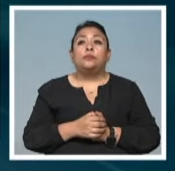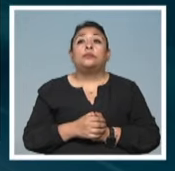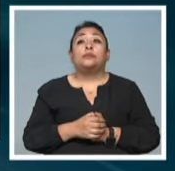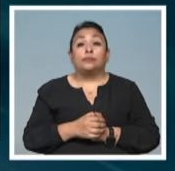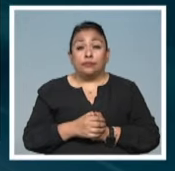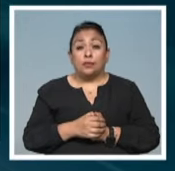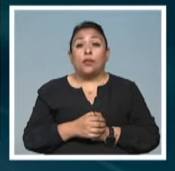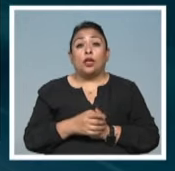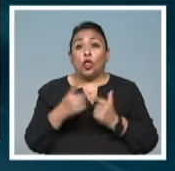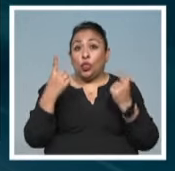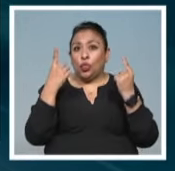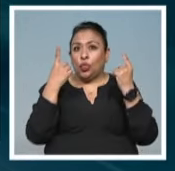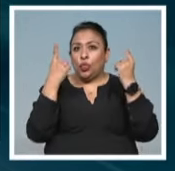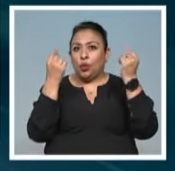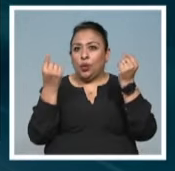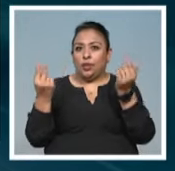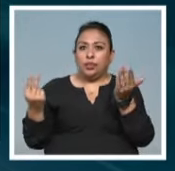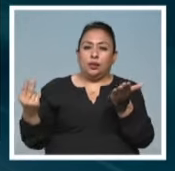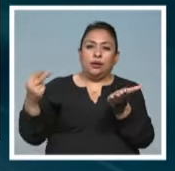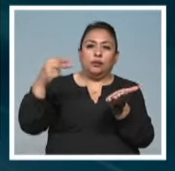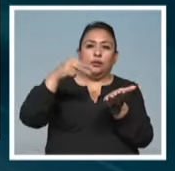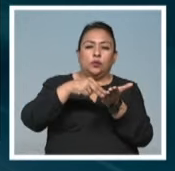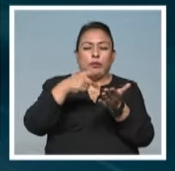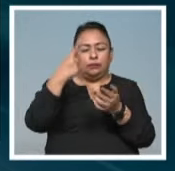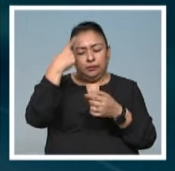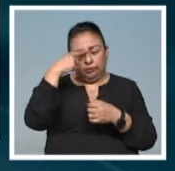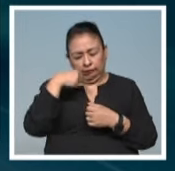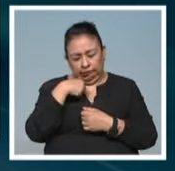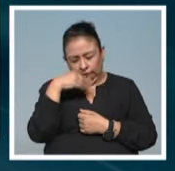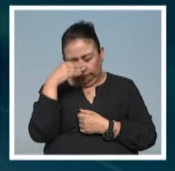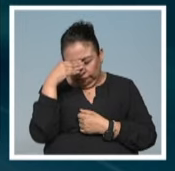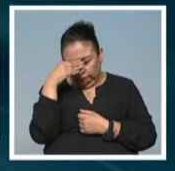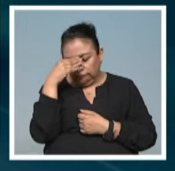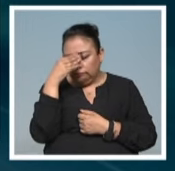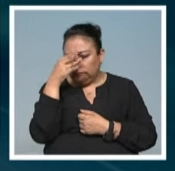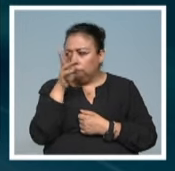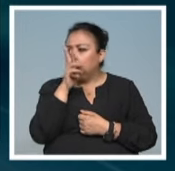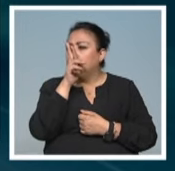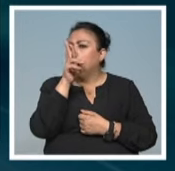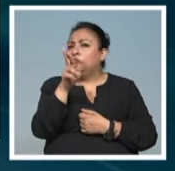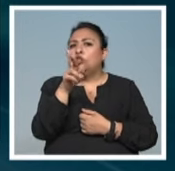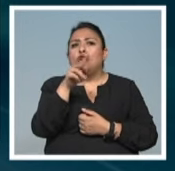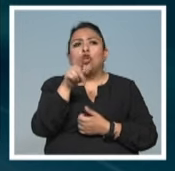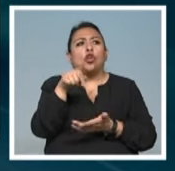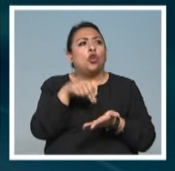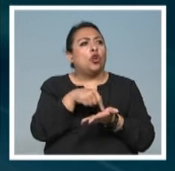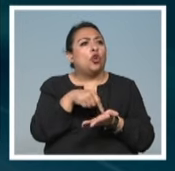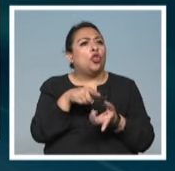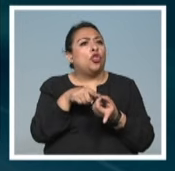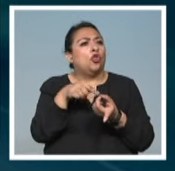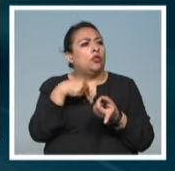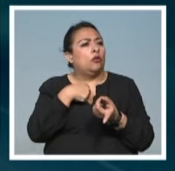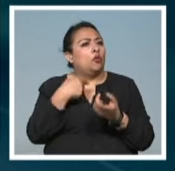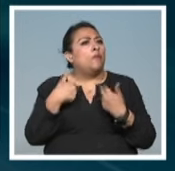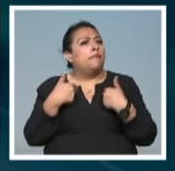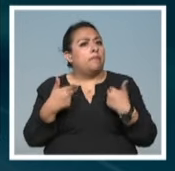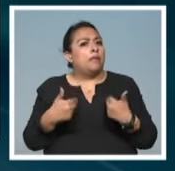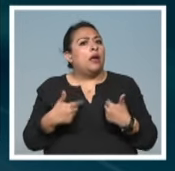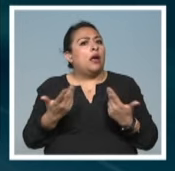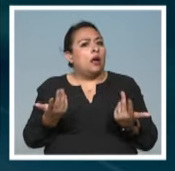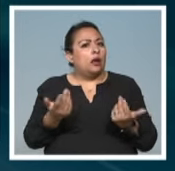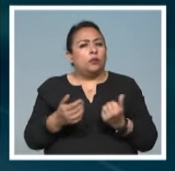El duende se sube al tablao para hacernos reflexionar y responder en dónde nos encontramos como humanidad.